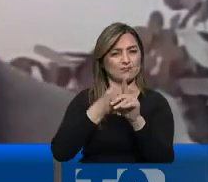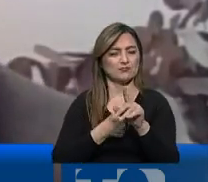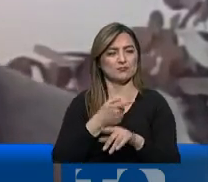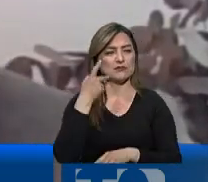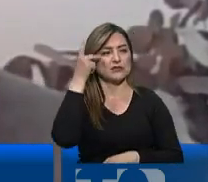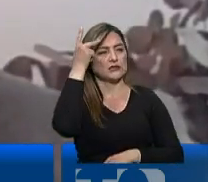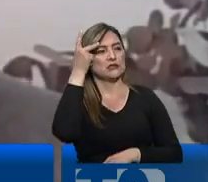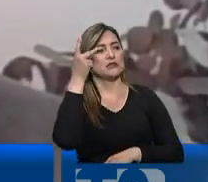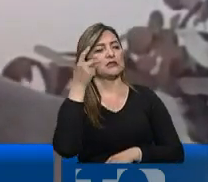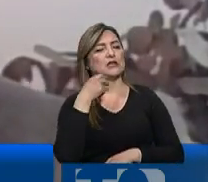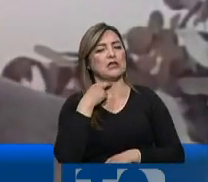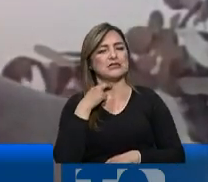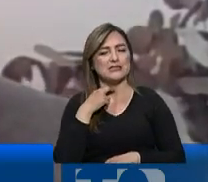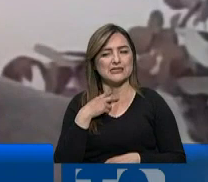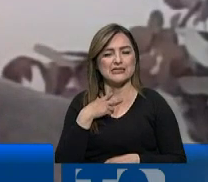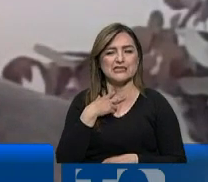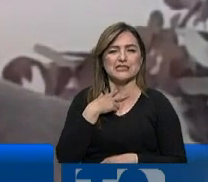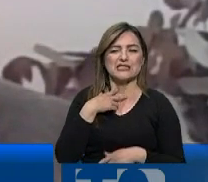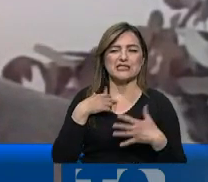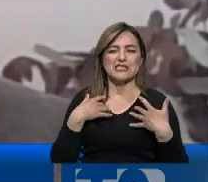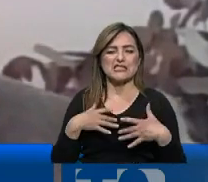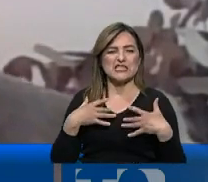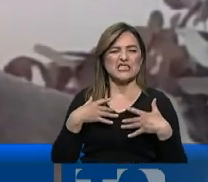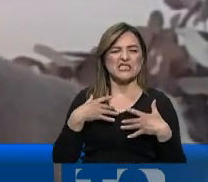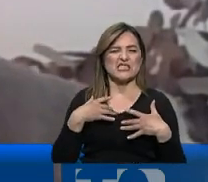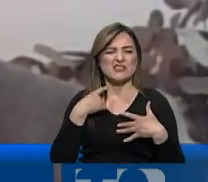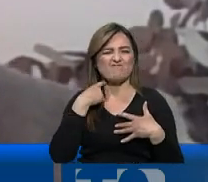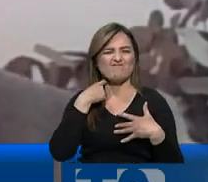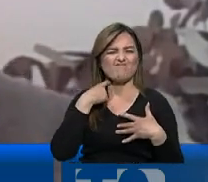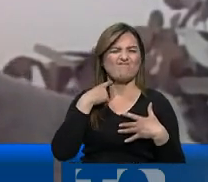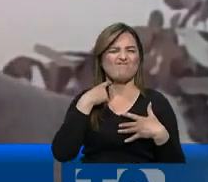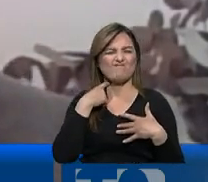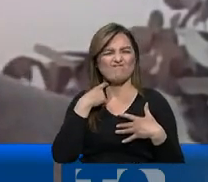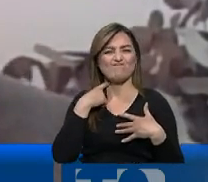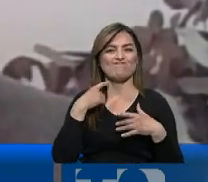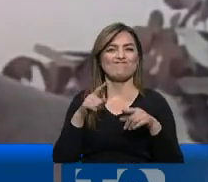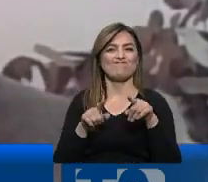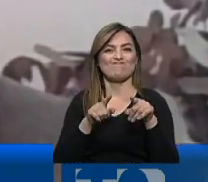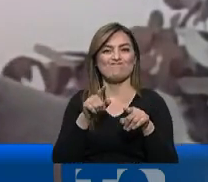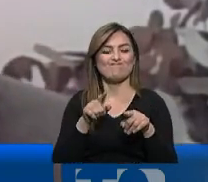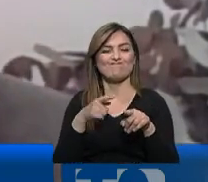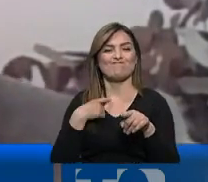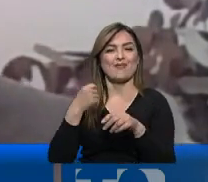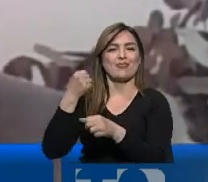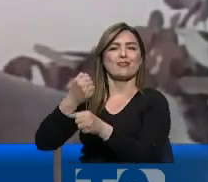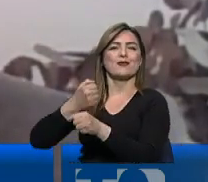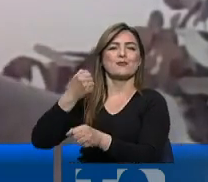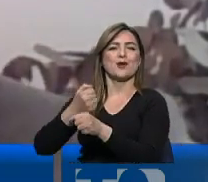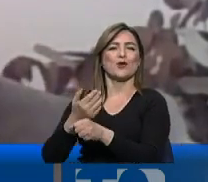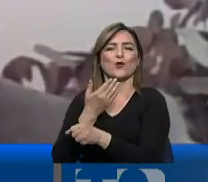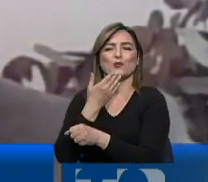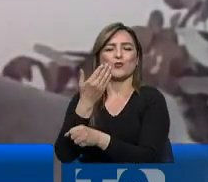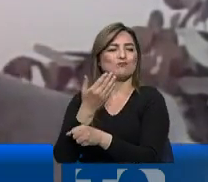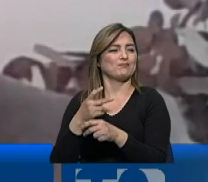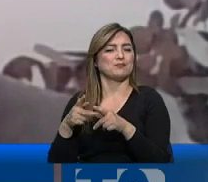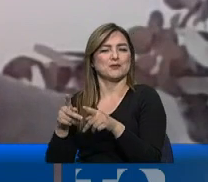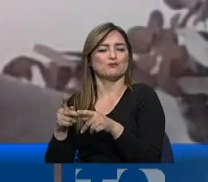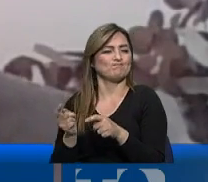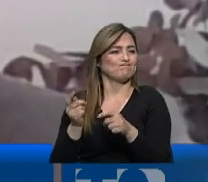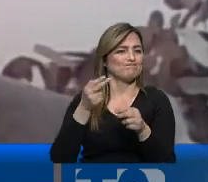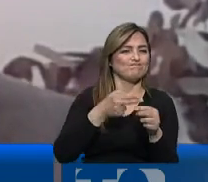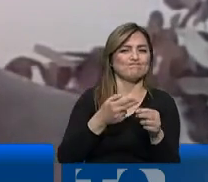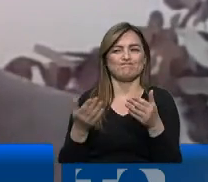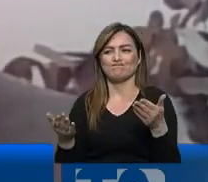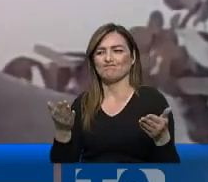padres tenían ciertos grados de resistencias porque era obvio que ante las condiciones laborales en el día a día se